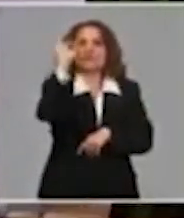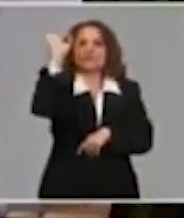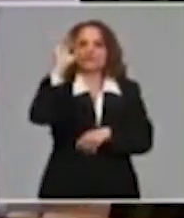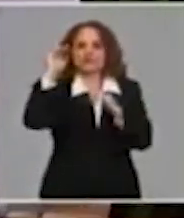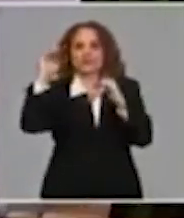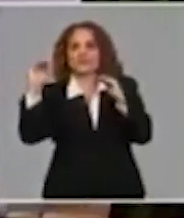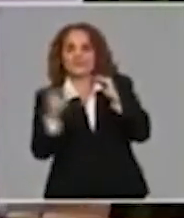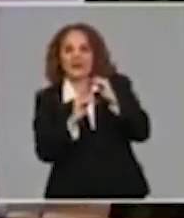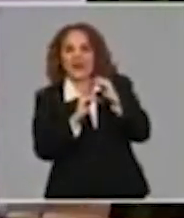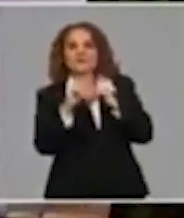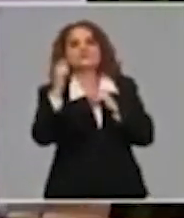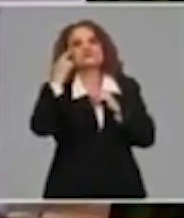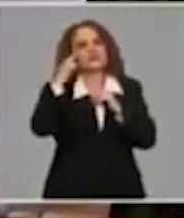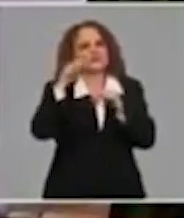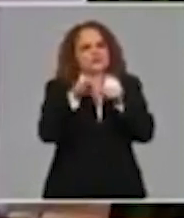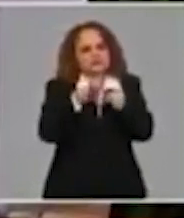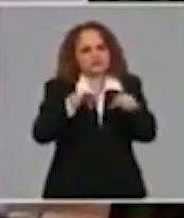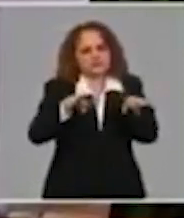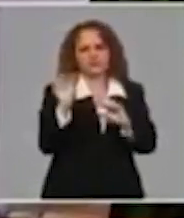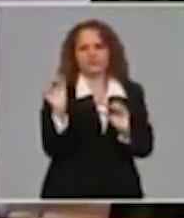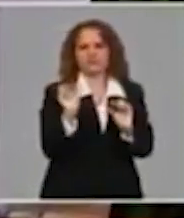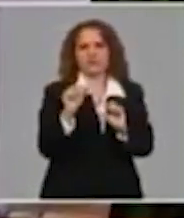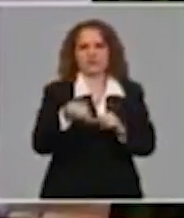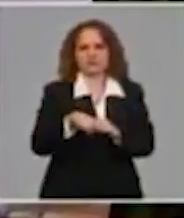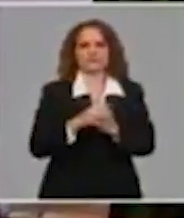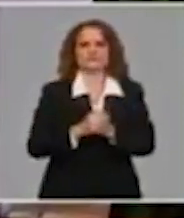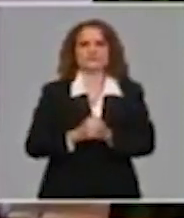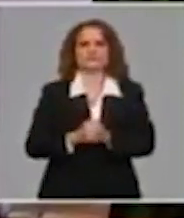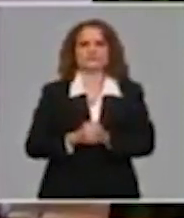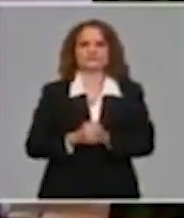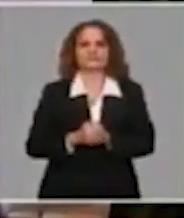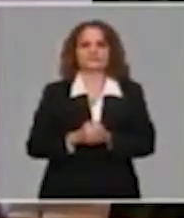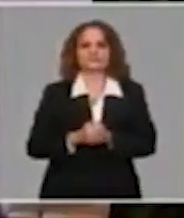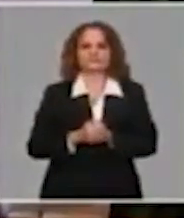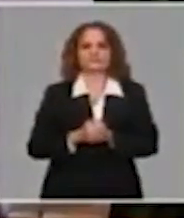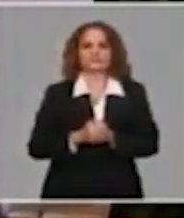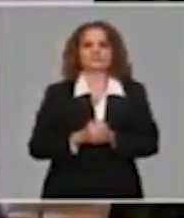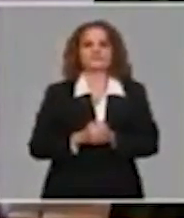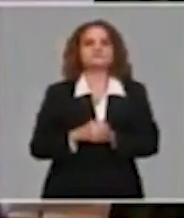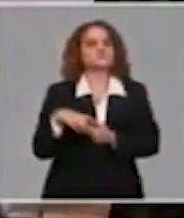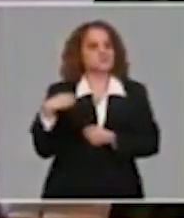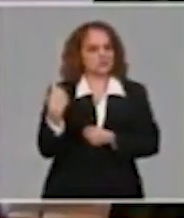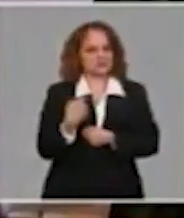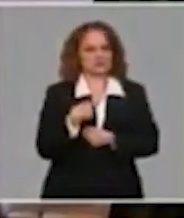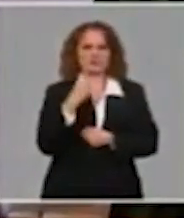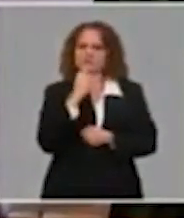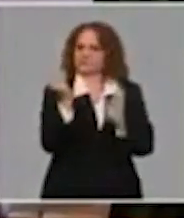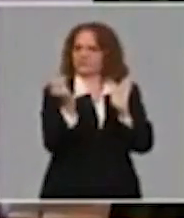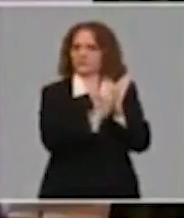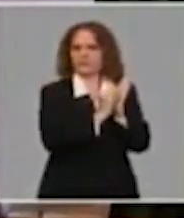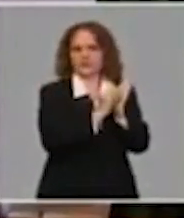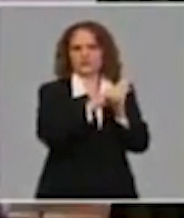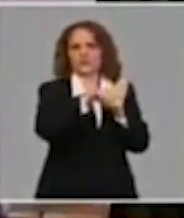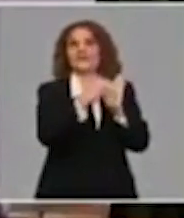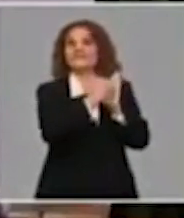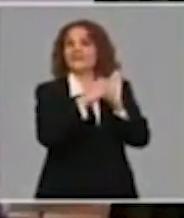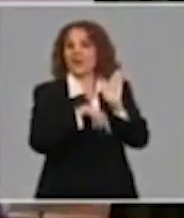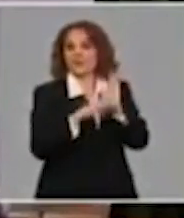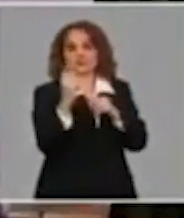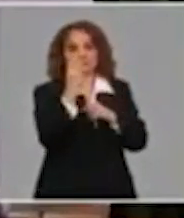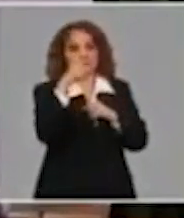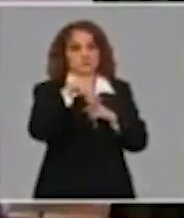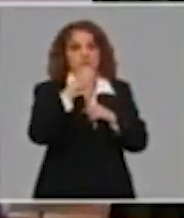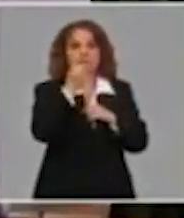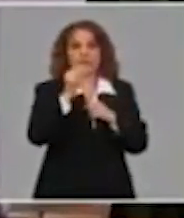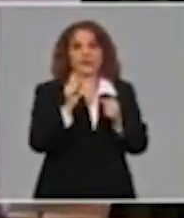refleja esto que estamos hablando del índice reproductivo. Y lo hemos planteado para las diferentes fases. En la fase uno, cuando